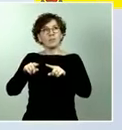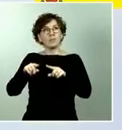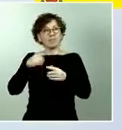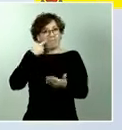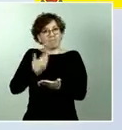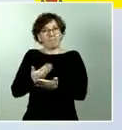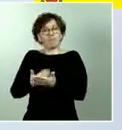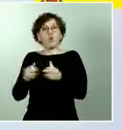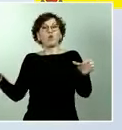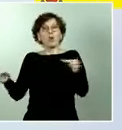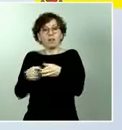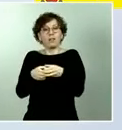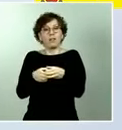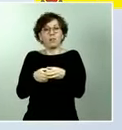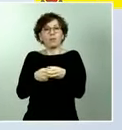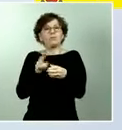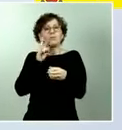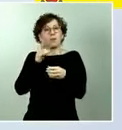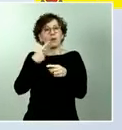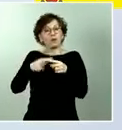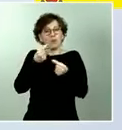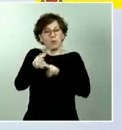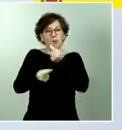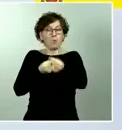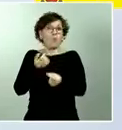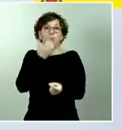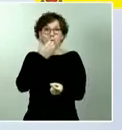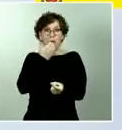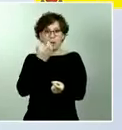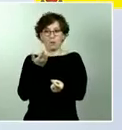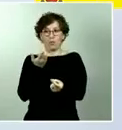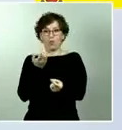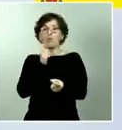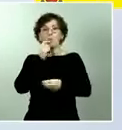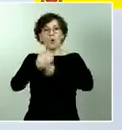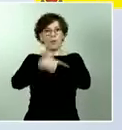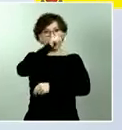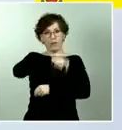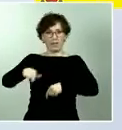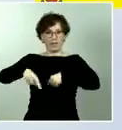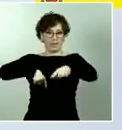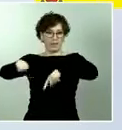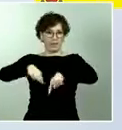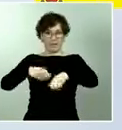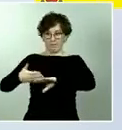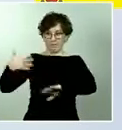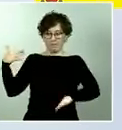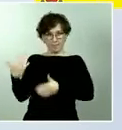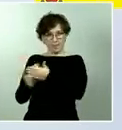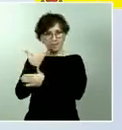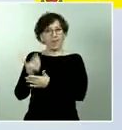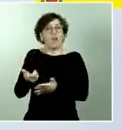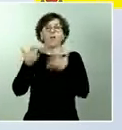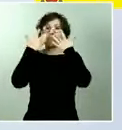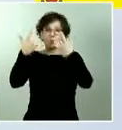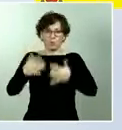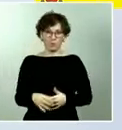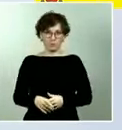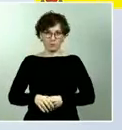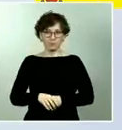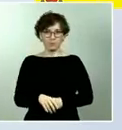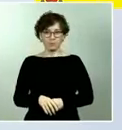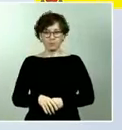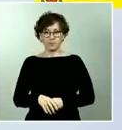están teniendo los ciudadanos estos días. Desde el Ministerio de Transportes, Movilidad y Agenda Urbana, hemos